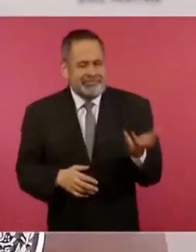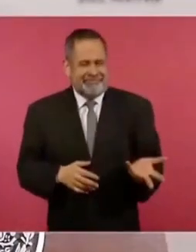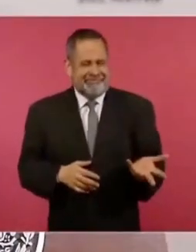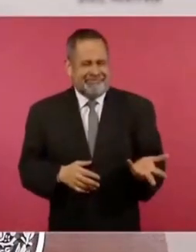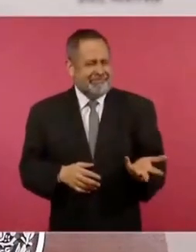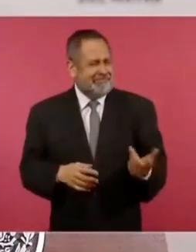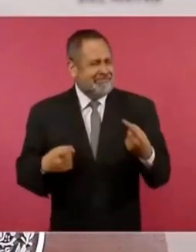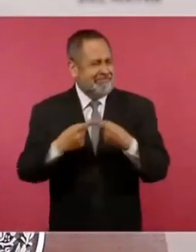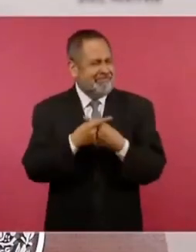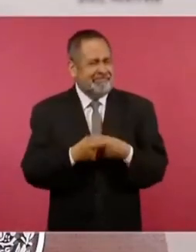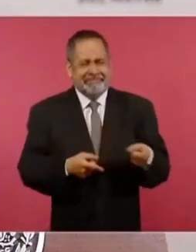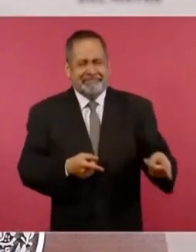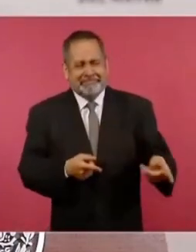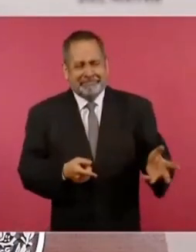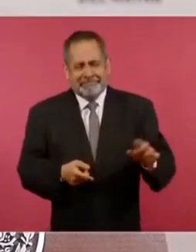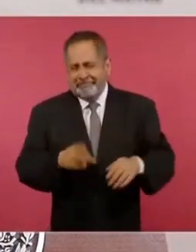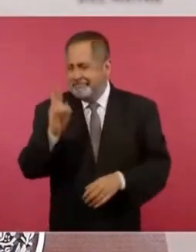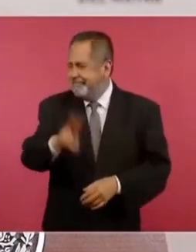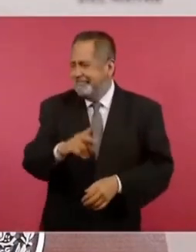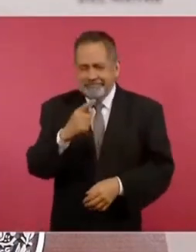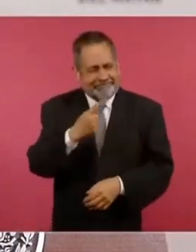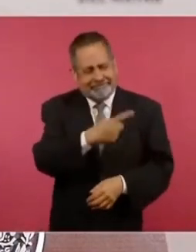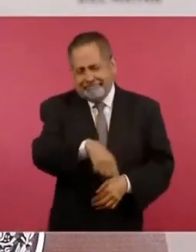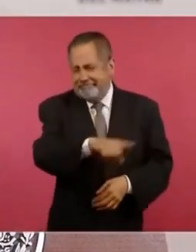Son, la verdad,